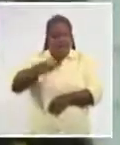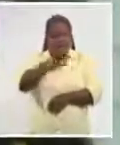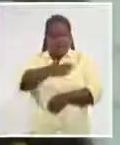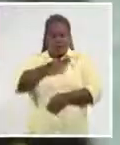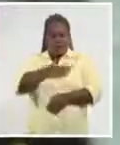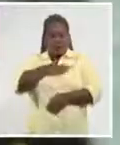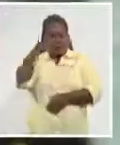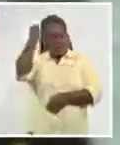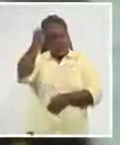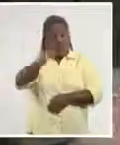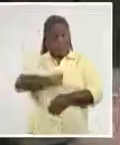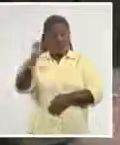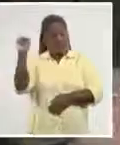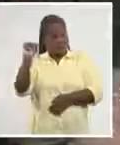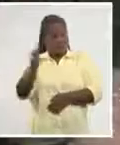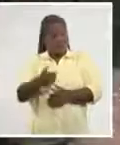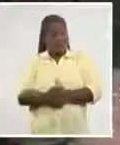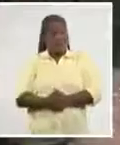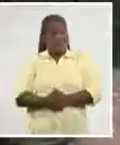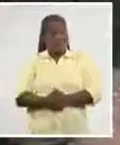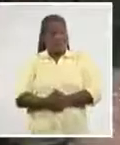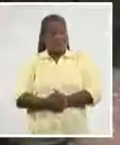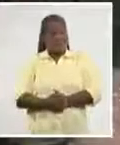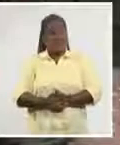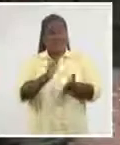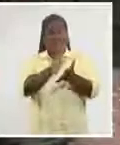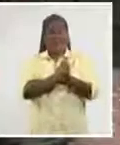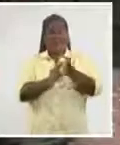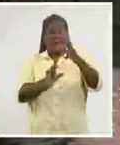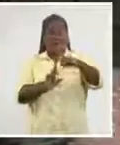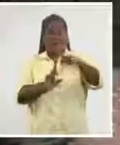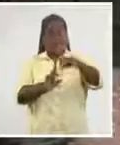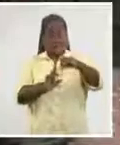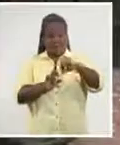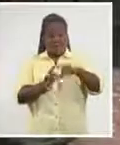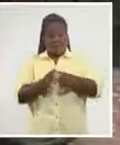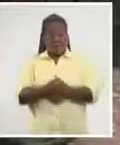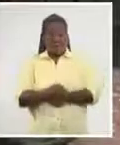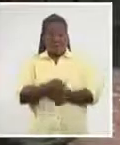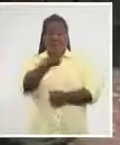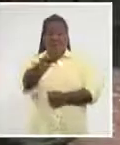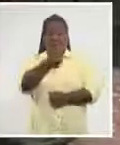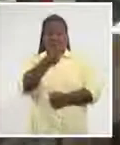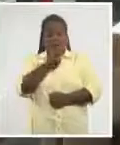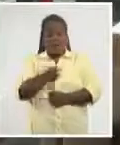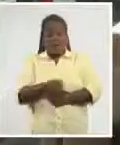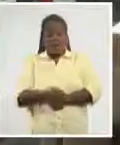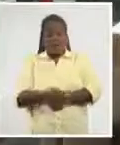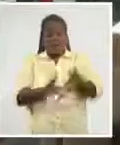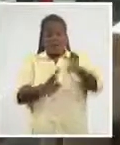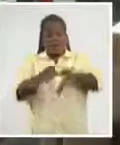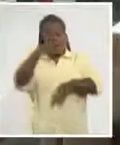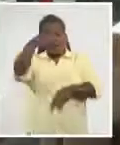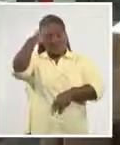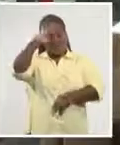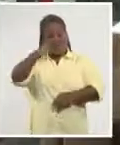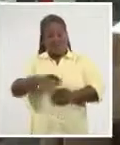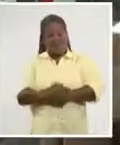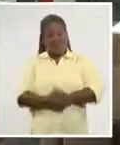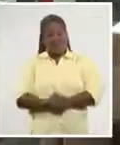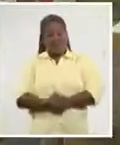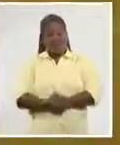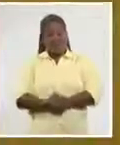que lo logre. En Matanzas, Ana Valdés Portillo, Sistema Informativo de la Televisión